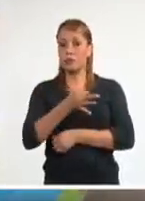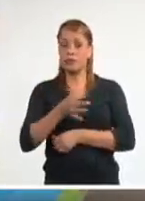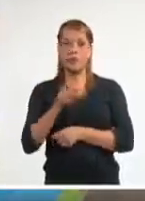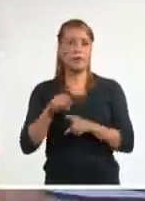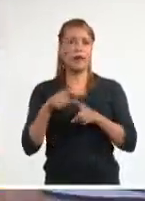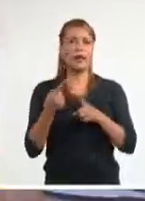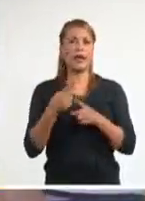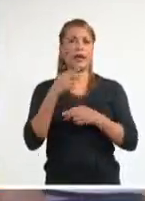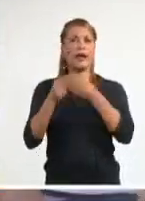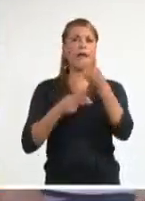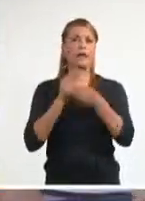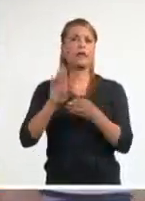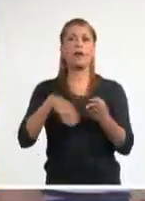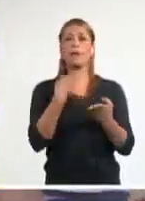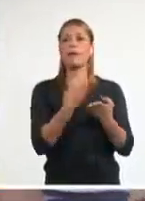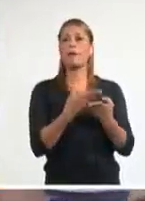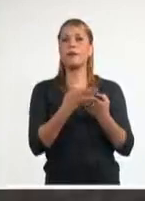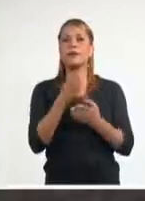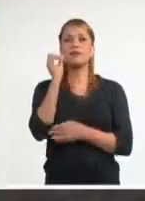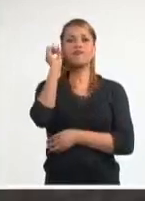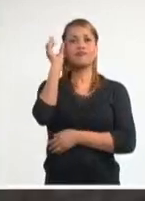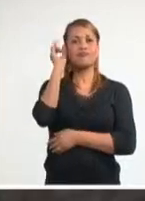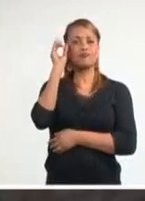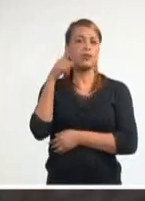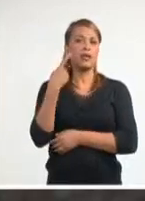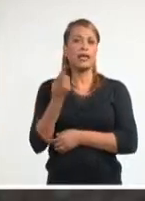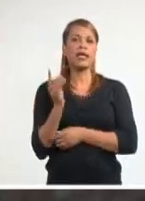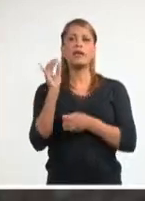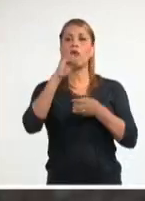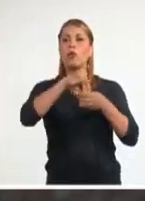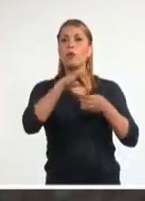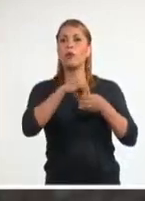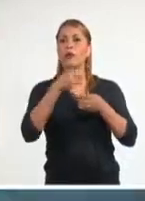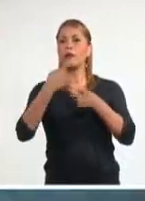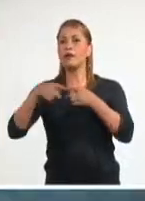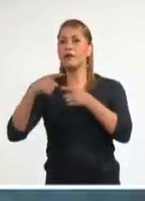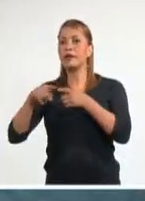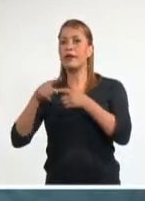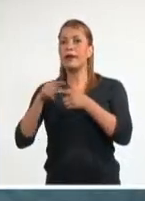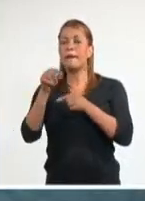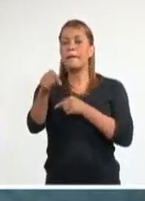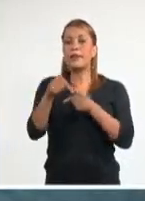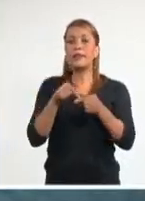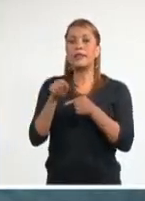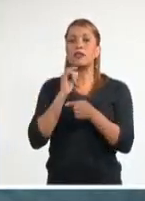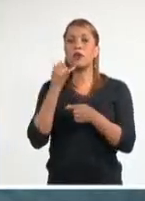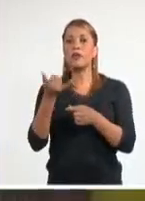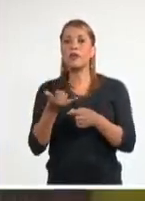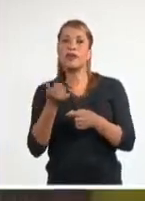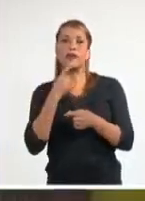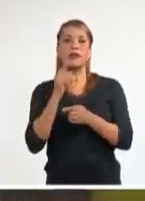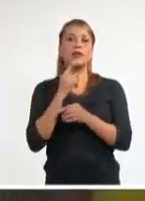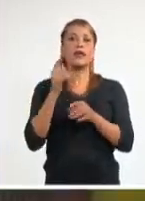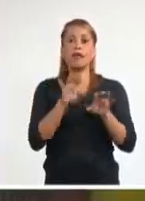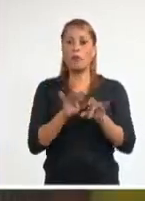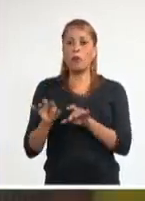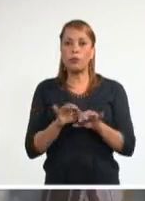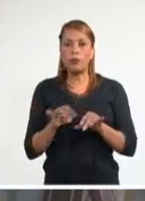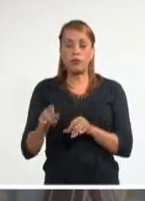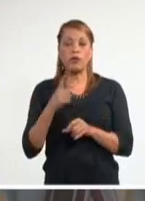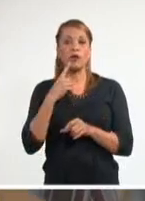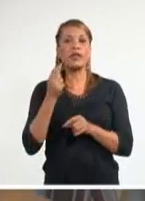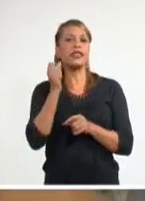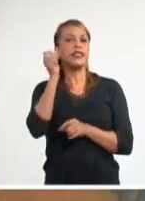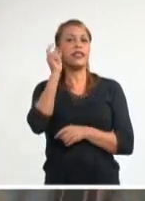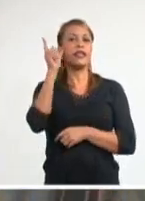diseñar una propuesta innovadora basada en la incorporación de instrumentos de medición digitales, software e inteligencia artificial.